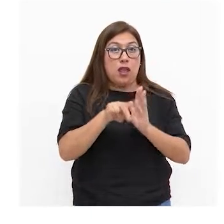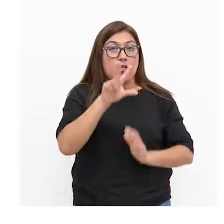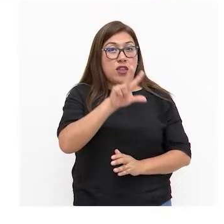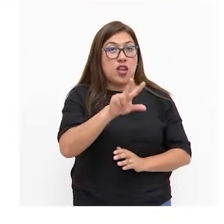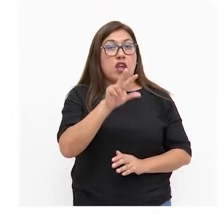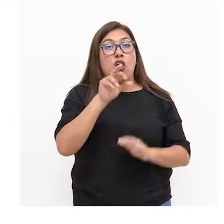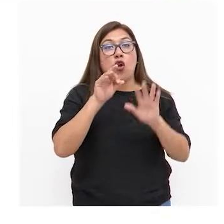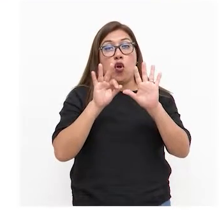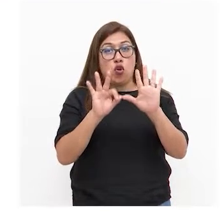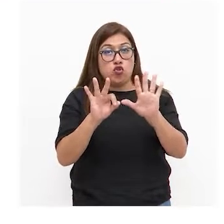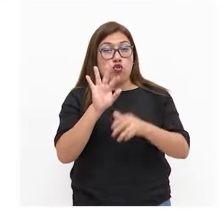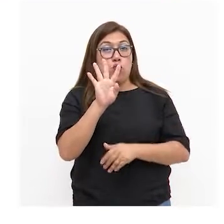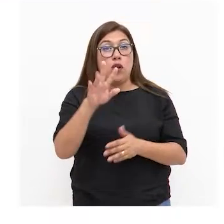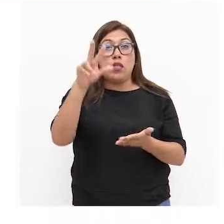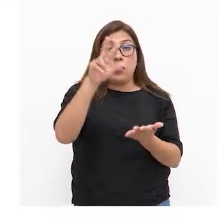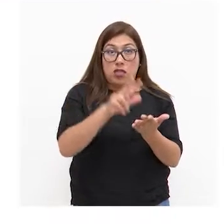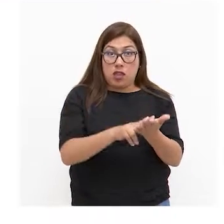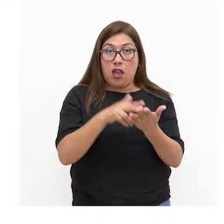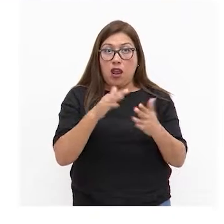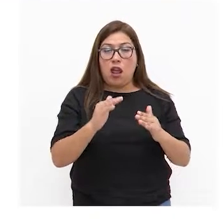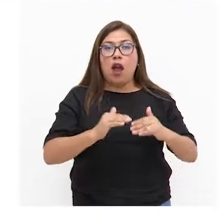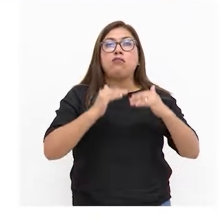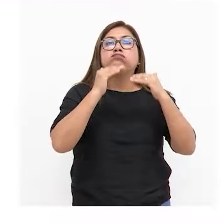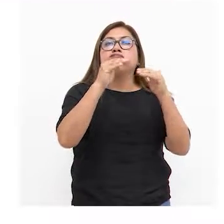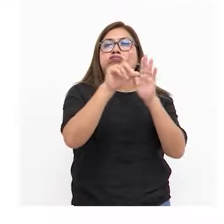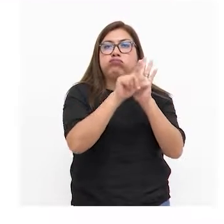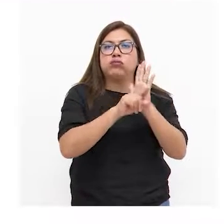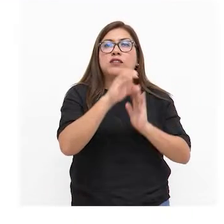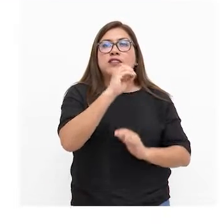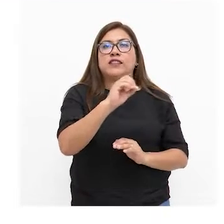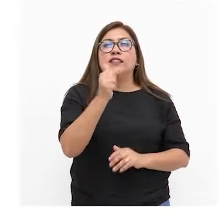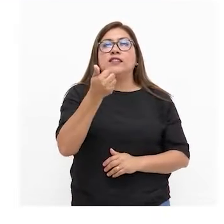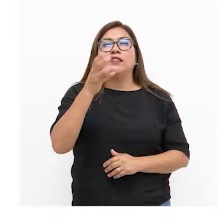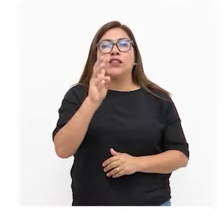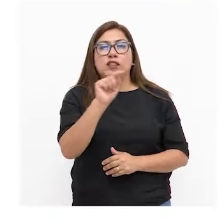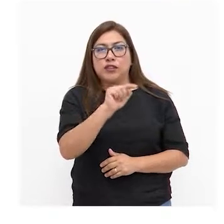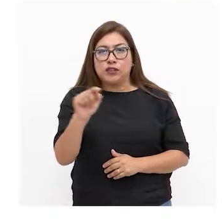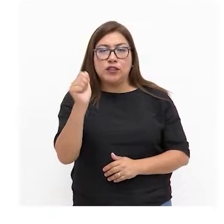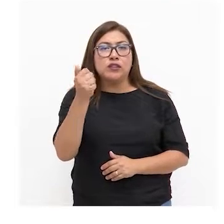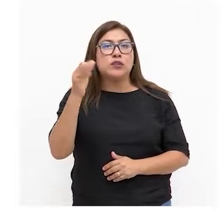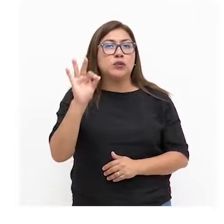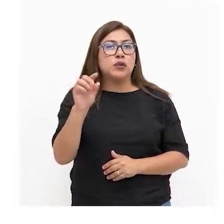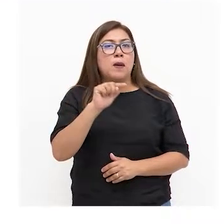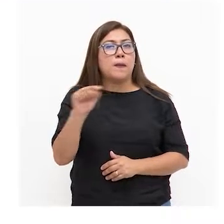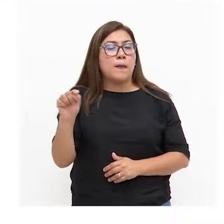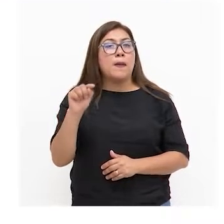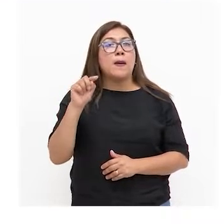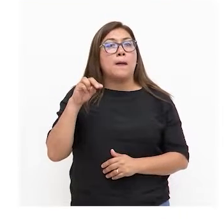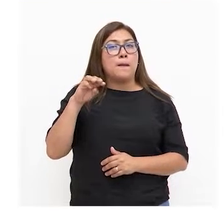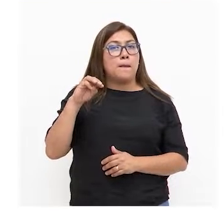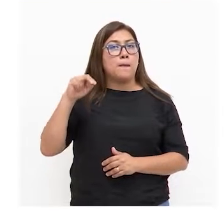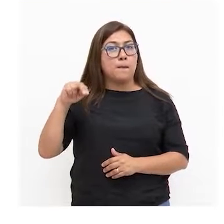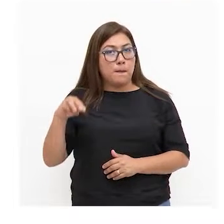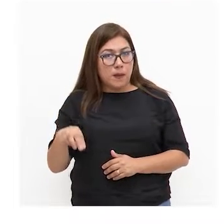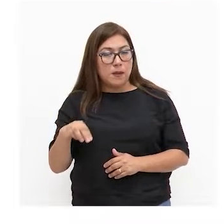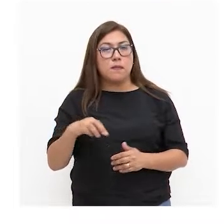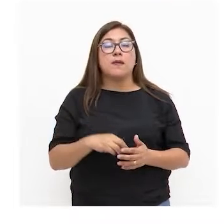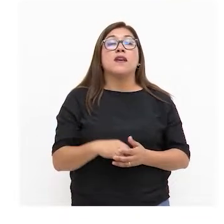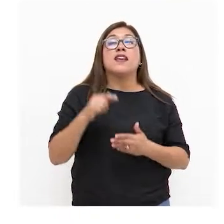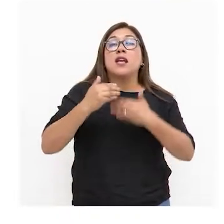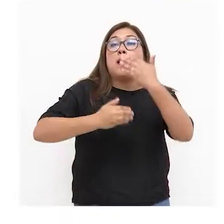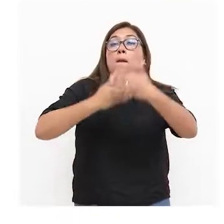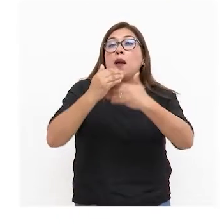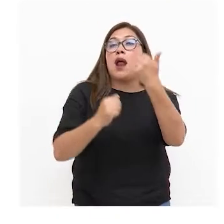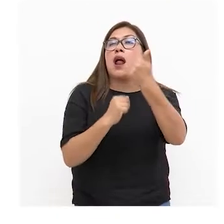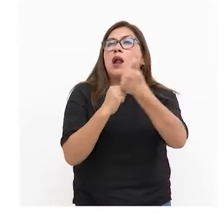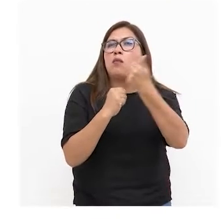legislativo 384 aprobado por decreto supremo 016-2019-MIM el